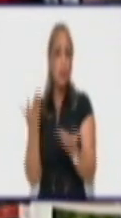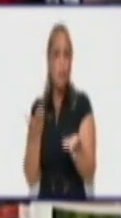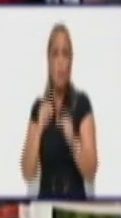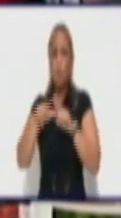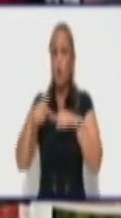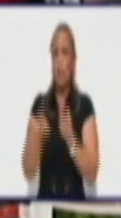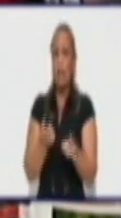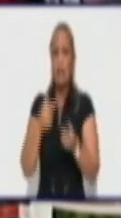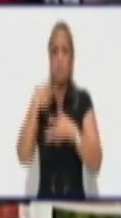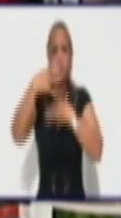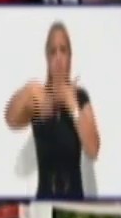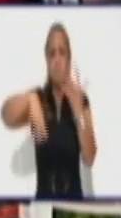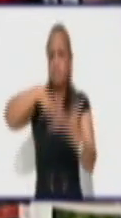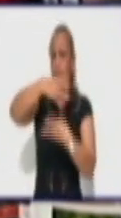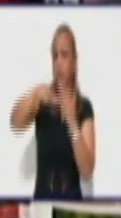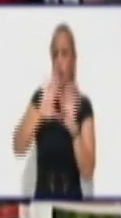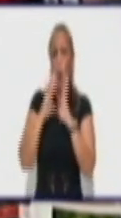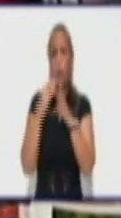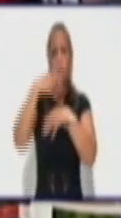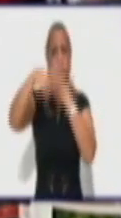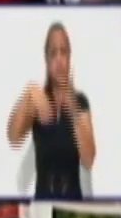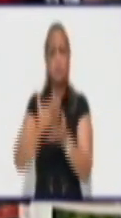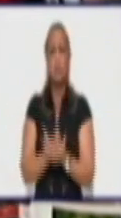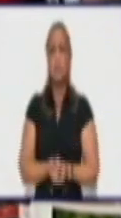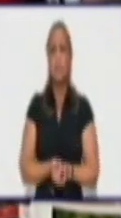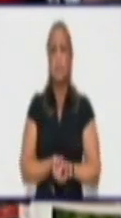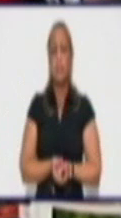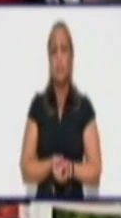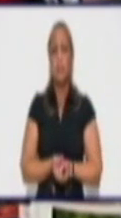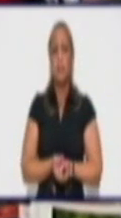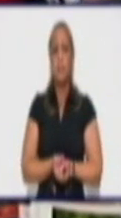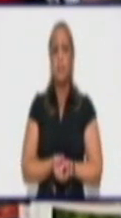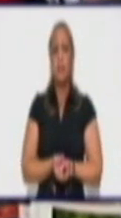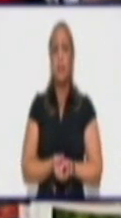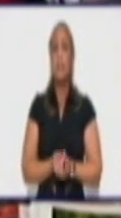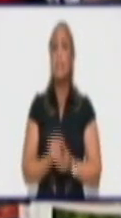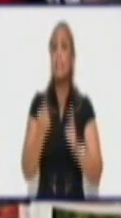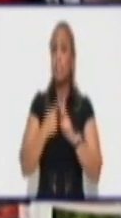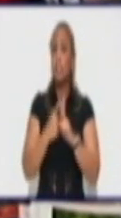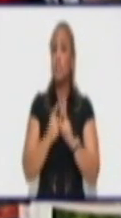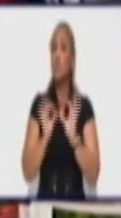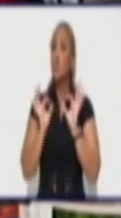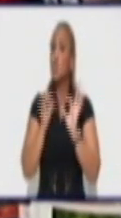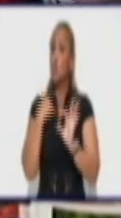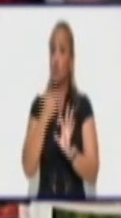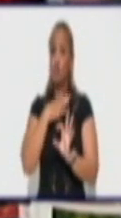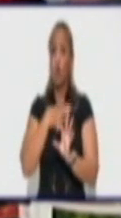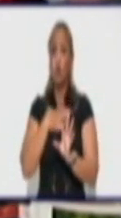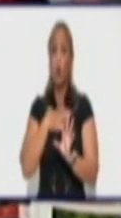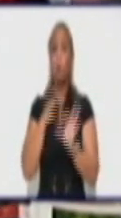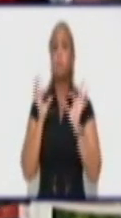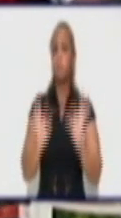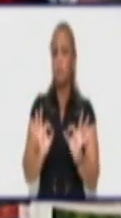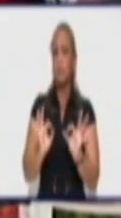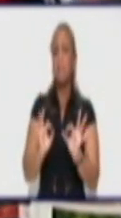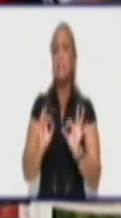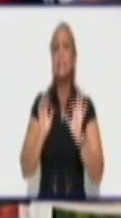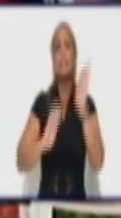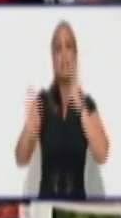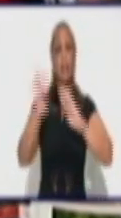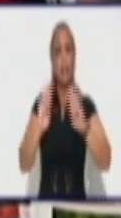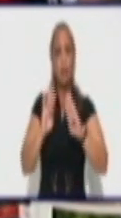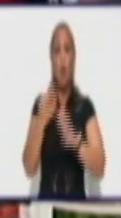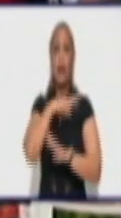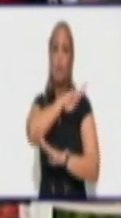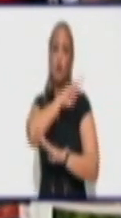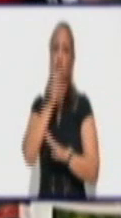estos disturbios y nosotros ratificamos que defenderemos la revolución en cualquier instancia que